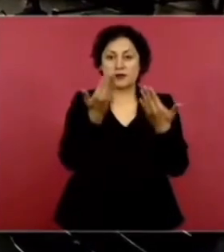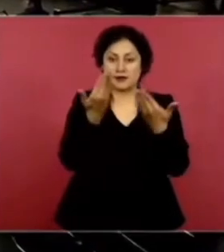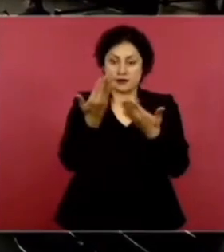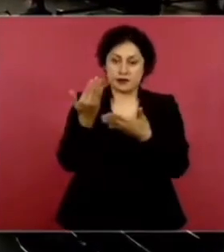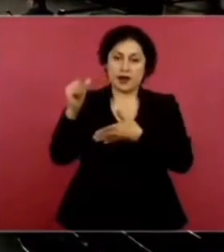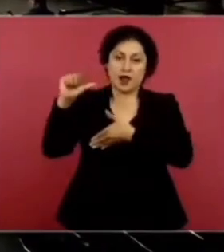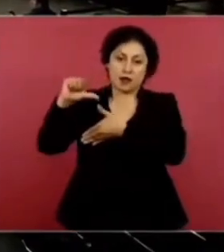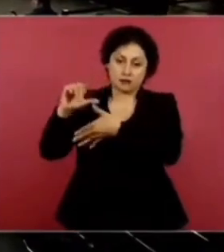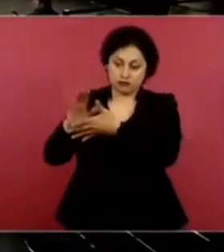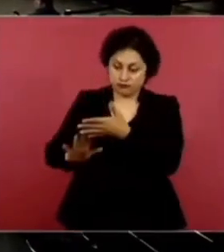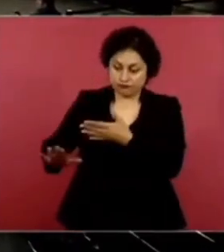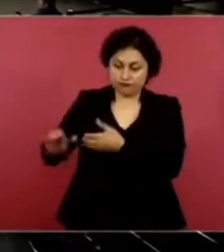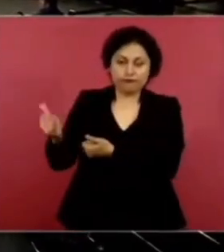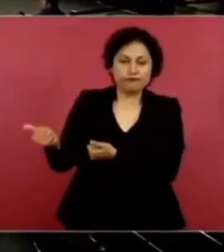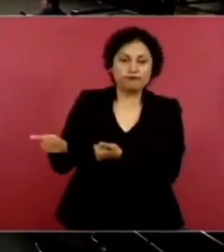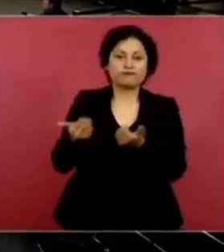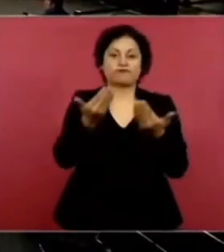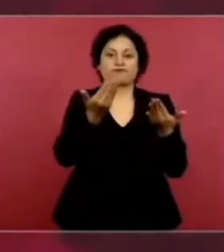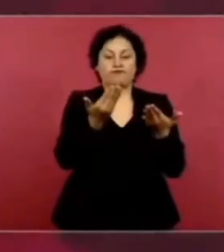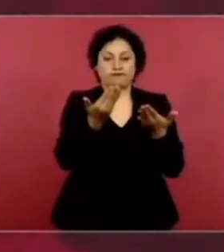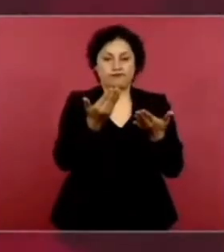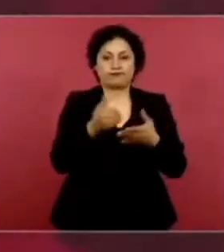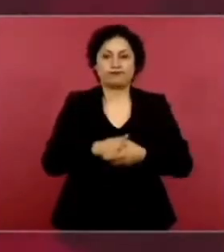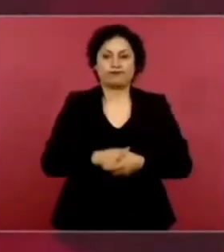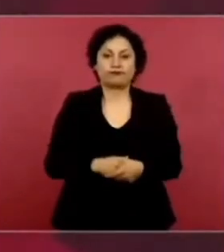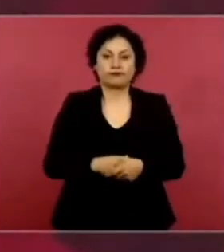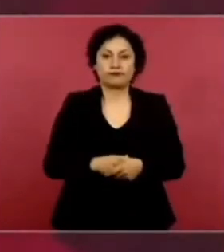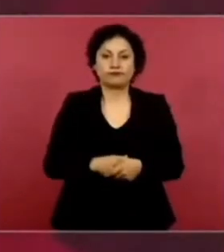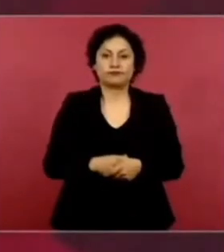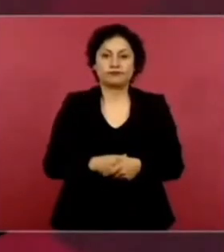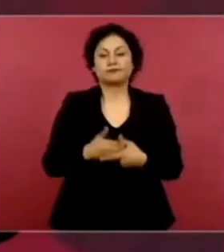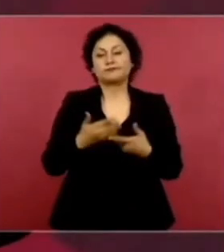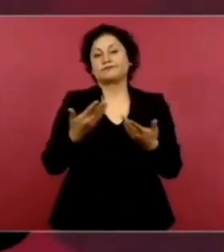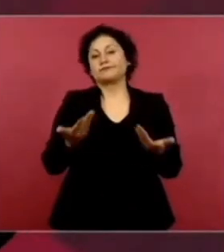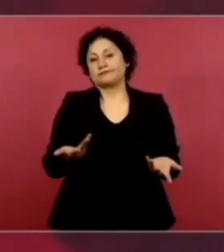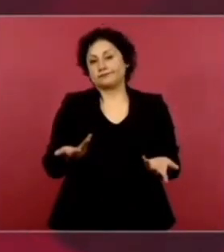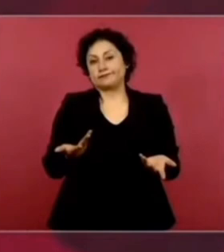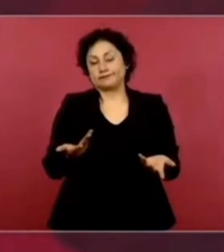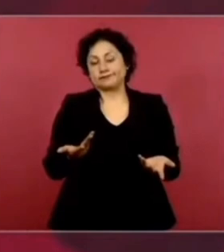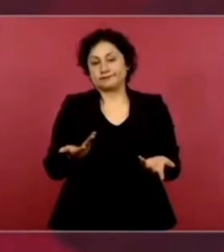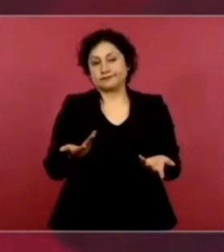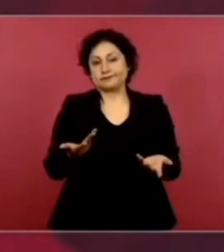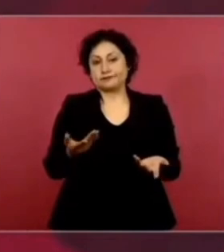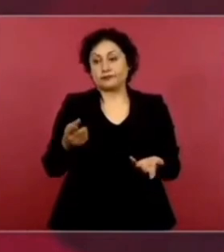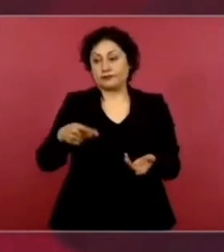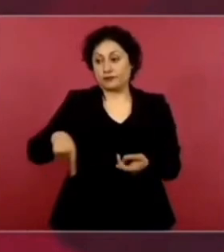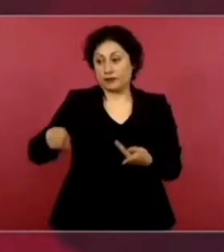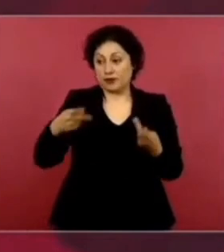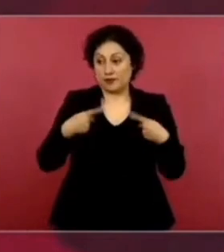Y. Tiene que llegar. La guardia pronto. Si no.